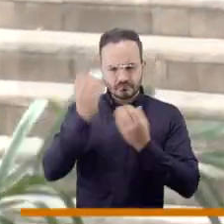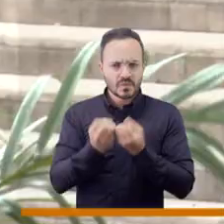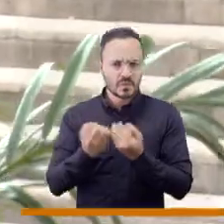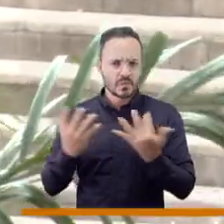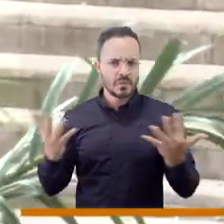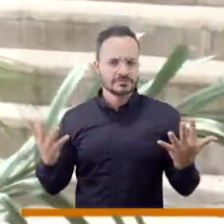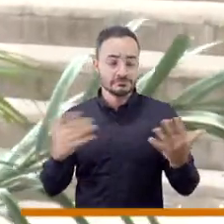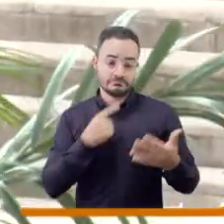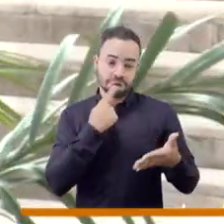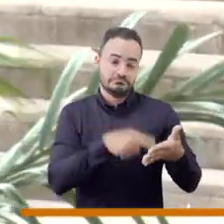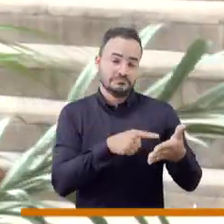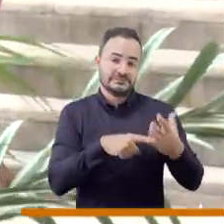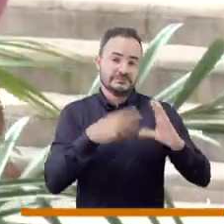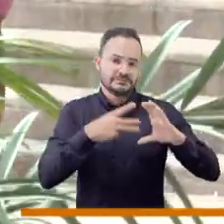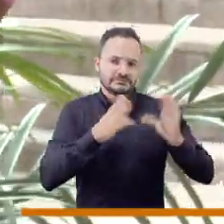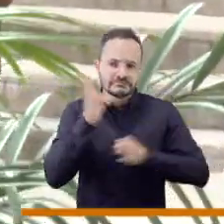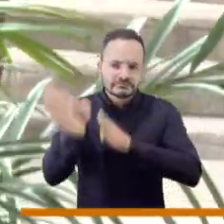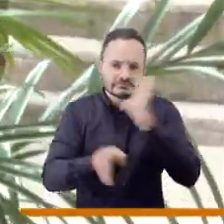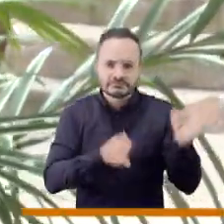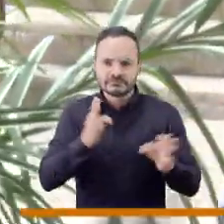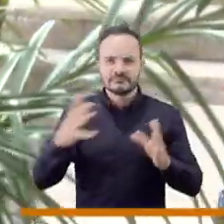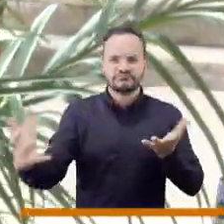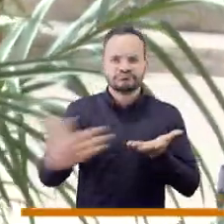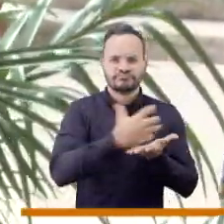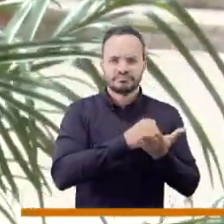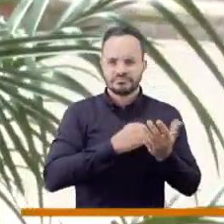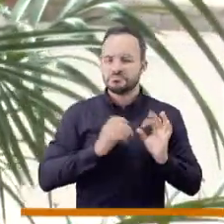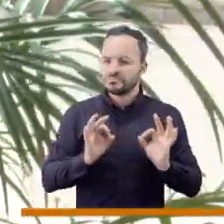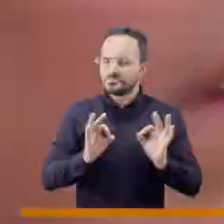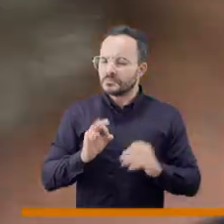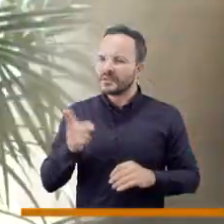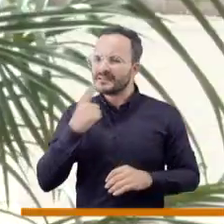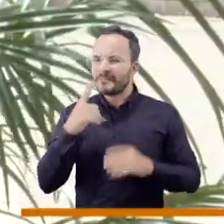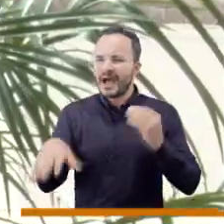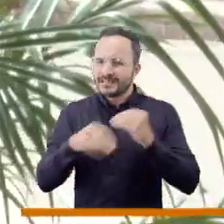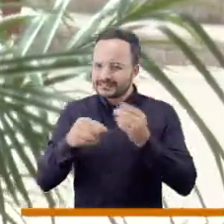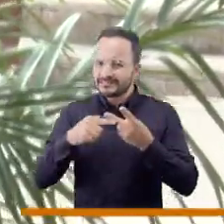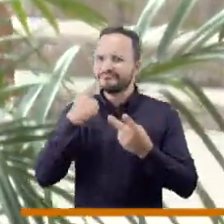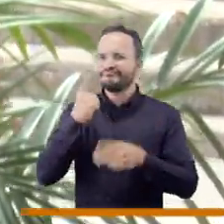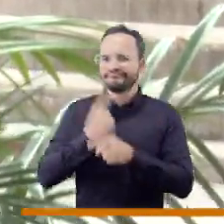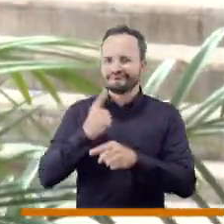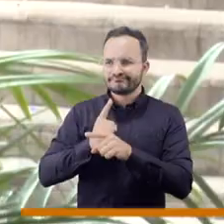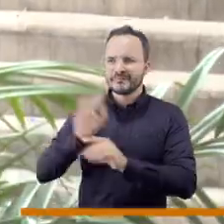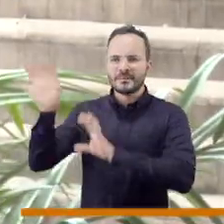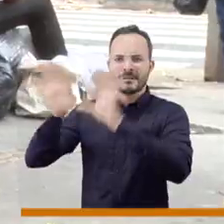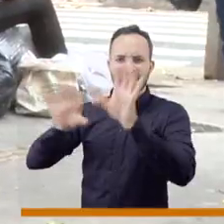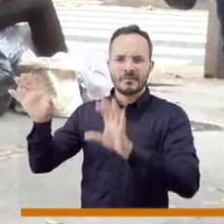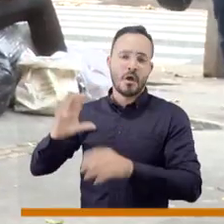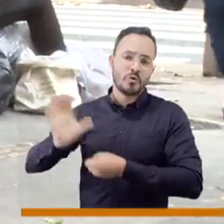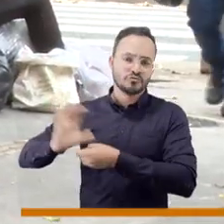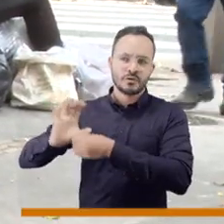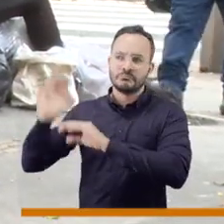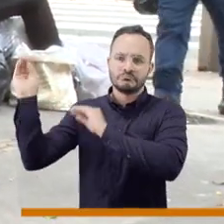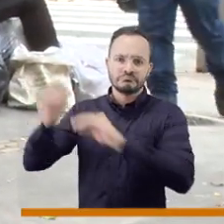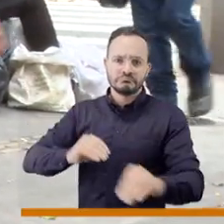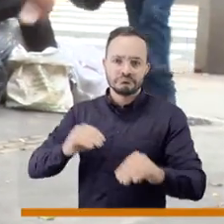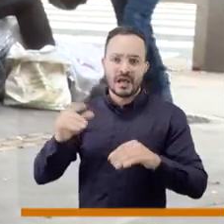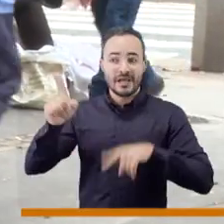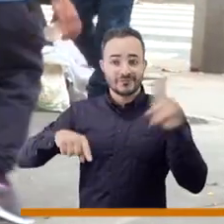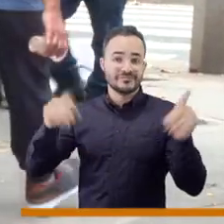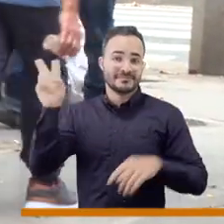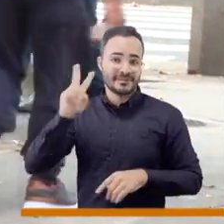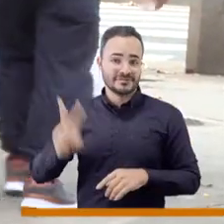podríamos considerar están en situación de calle? Y teniendo en cuenta además eso que usted menciona doctor Luis, de la población